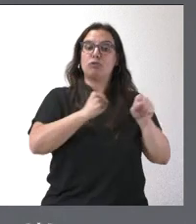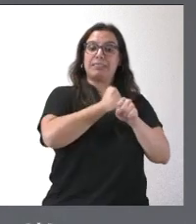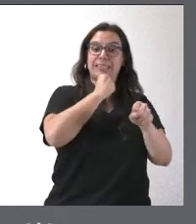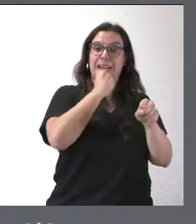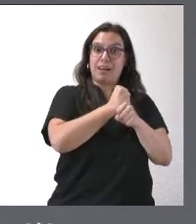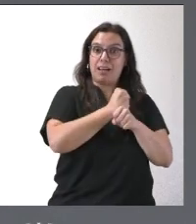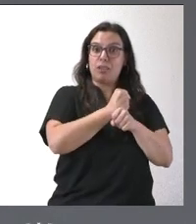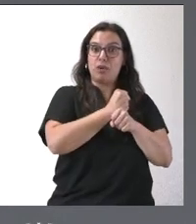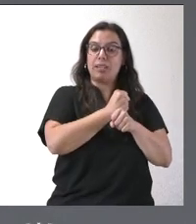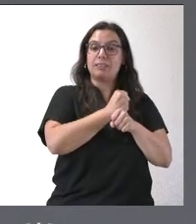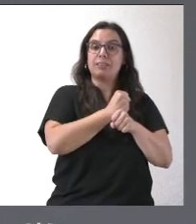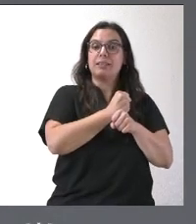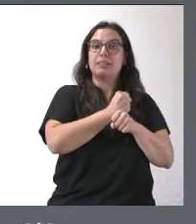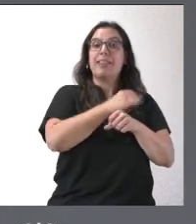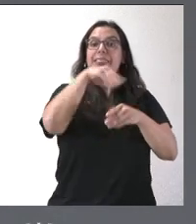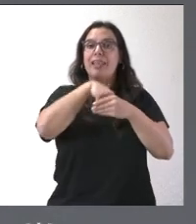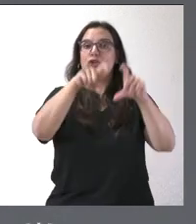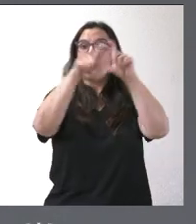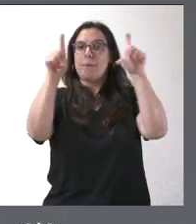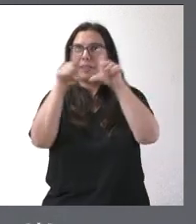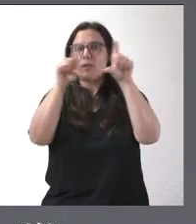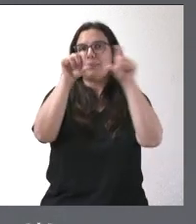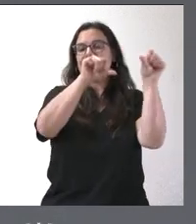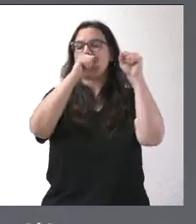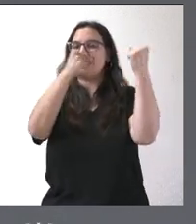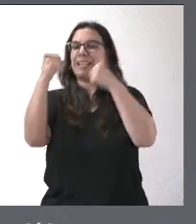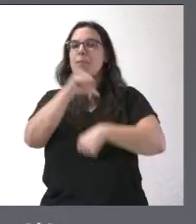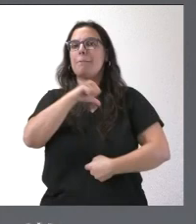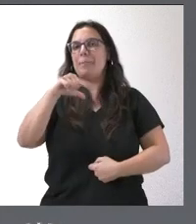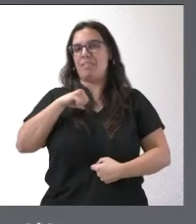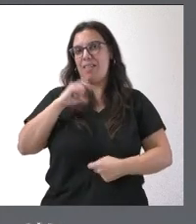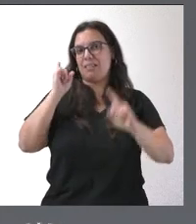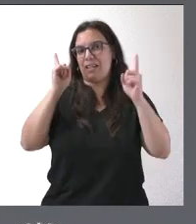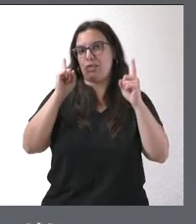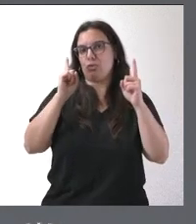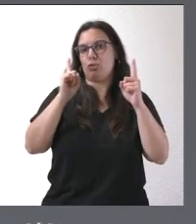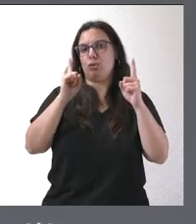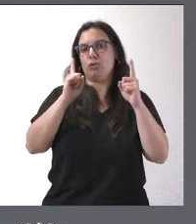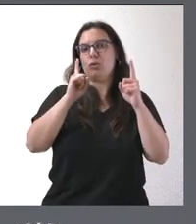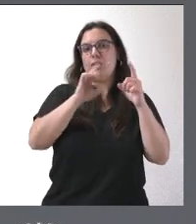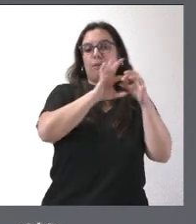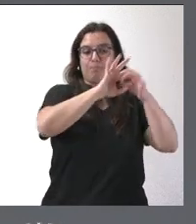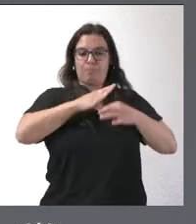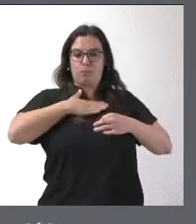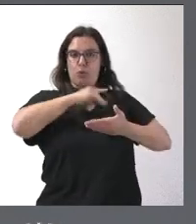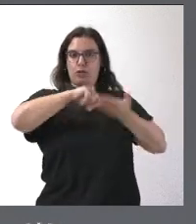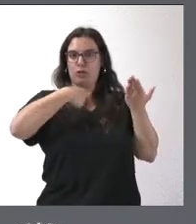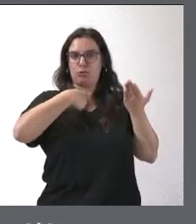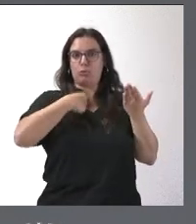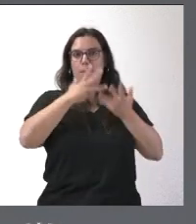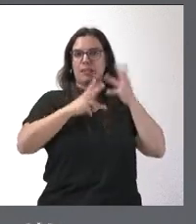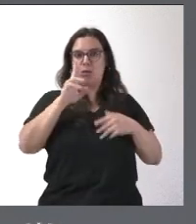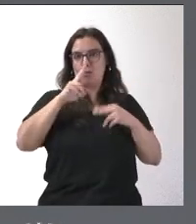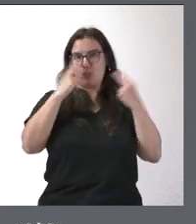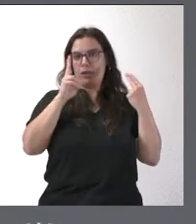de empresas y entidades privadas. En este caso, no están vinculados como trabajadores a la Administración.